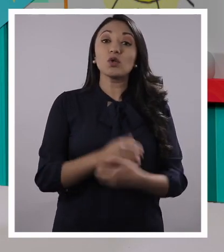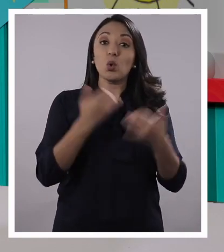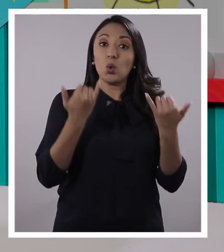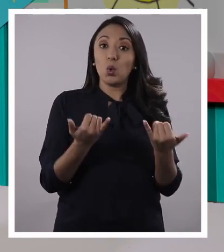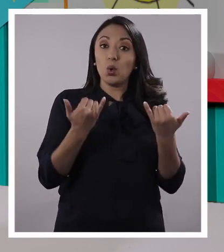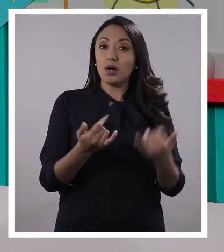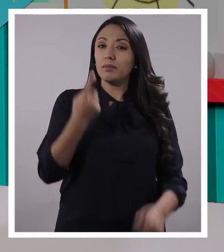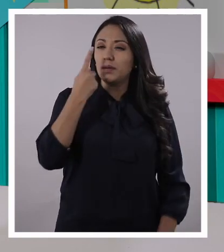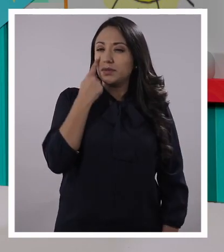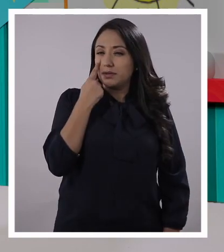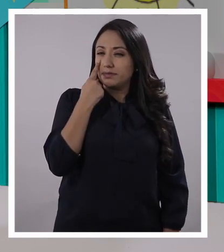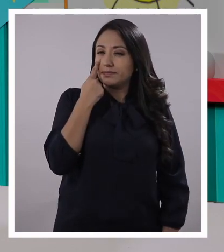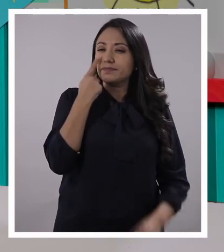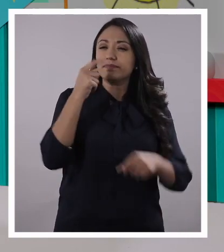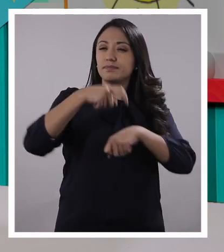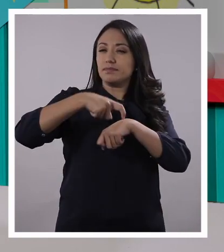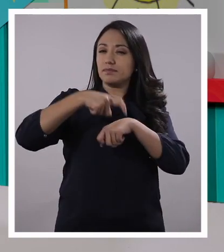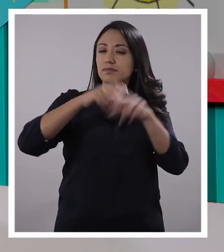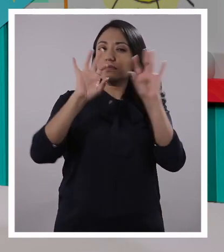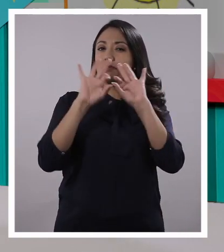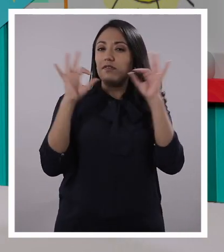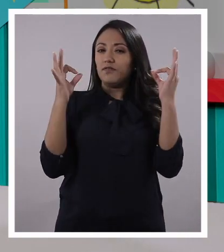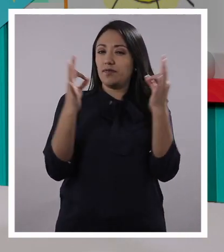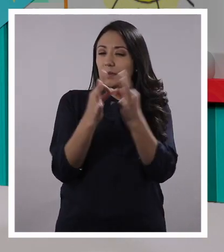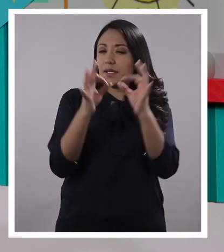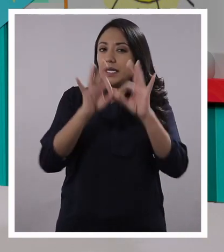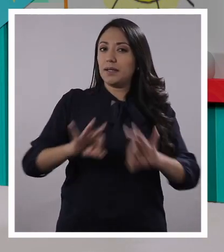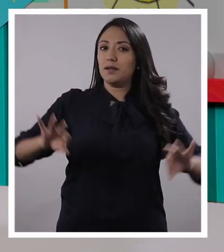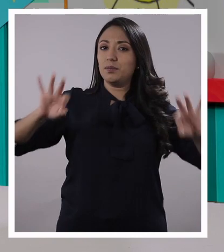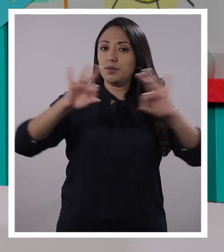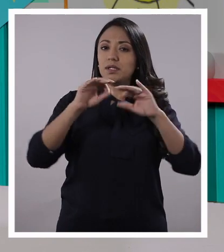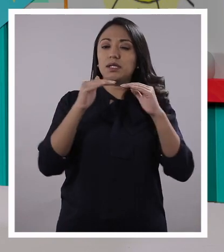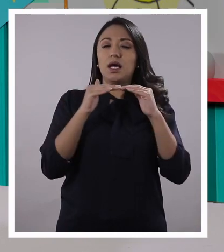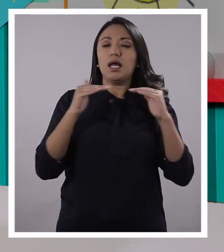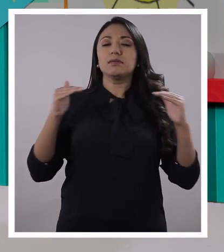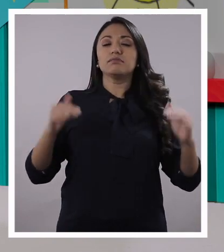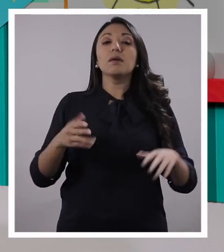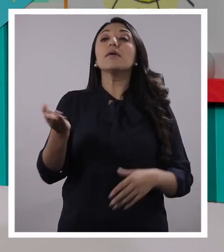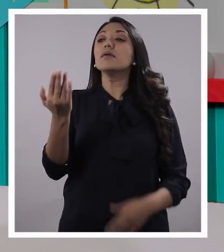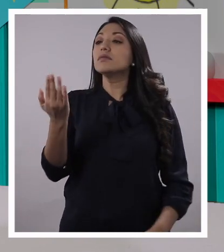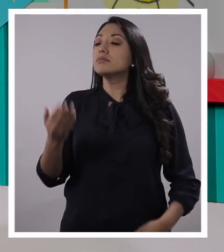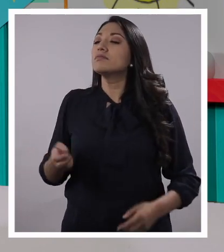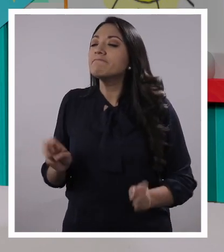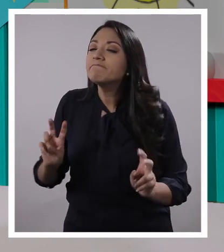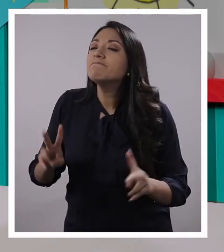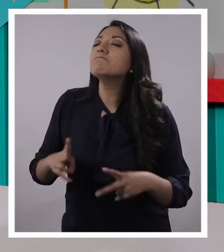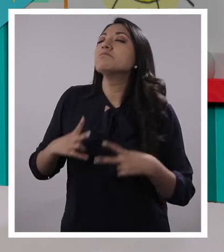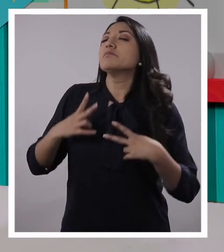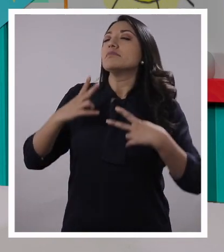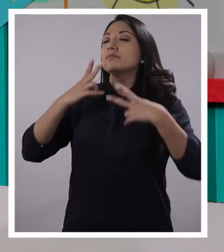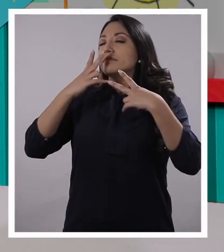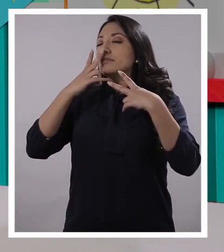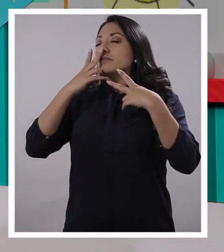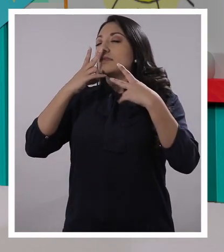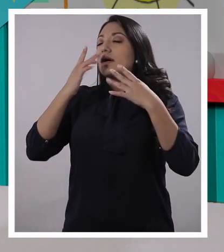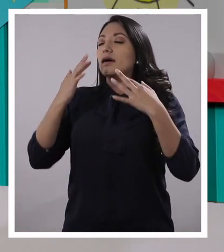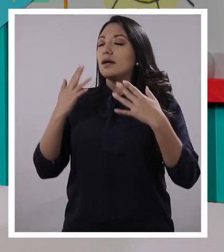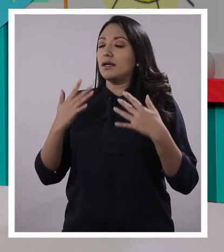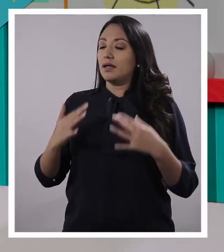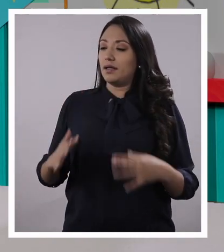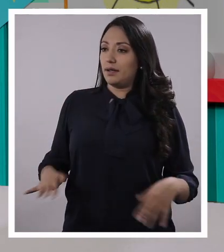buscamos momentos en familia importantes para mantener el equilibrio? A ver, respira, Pancho. Inhala, exhala.